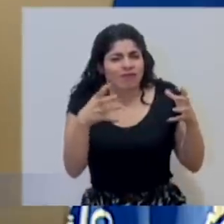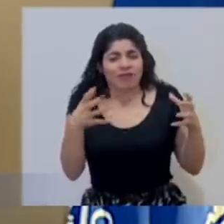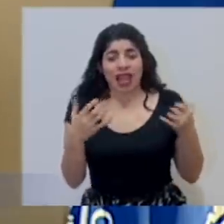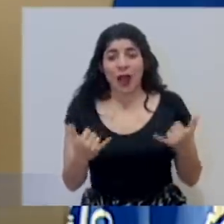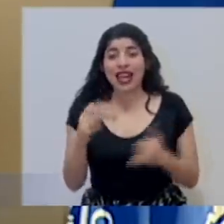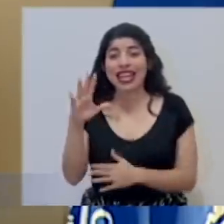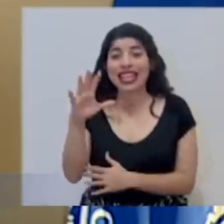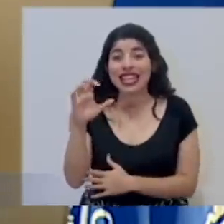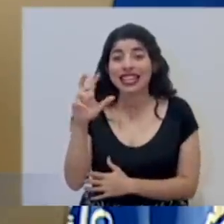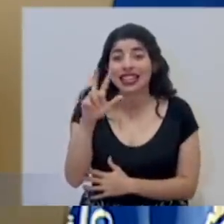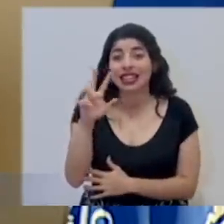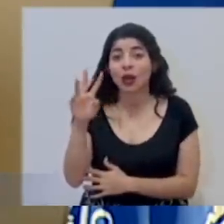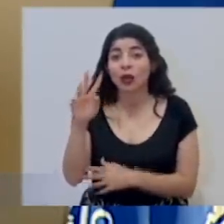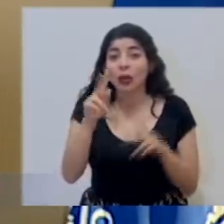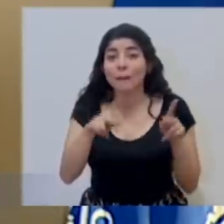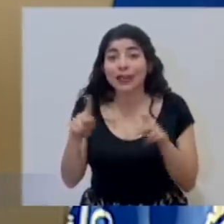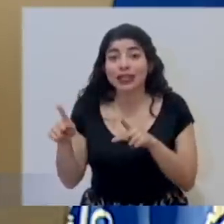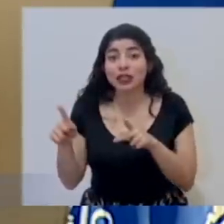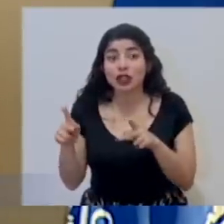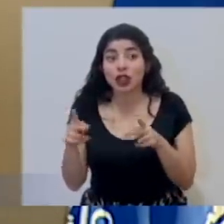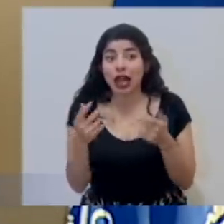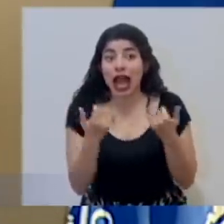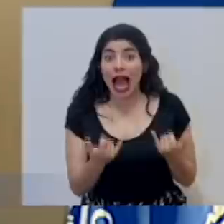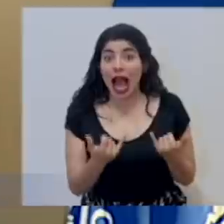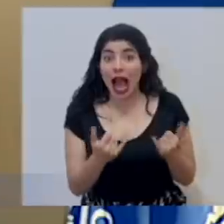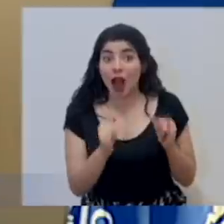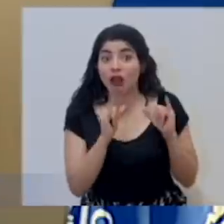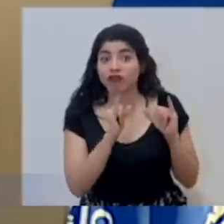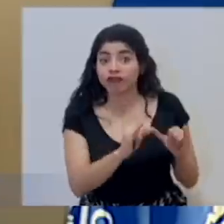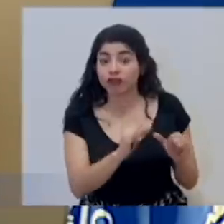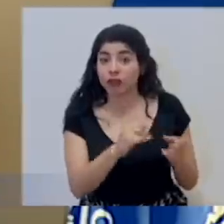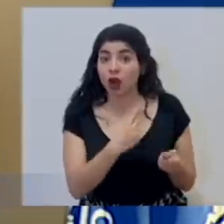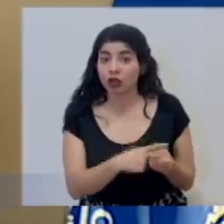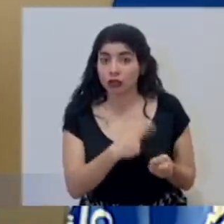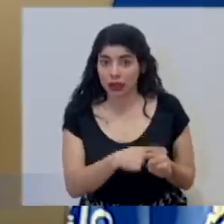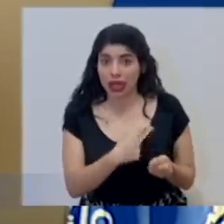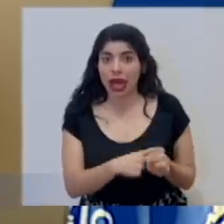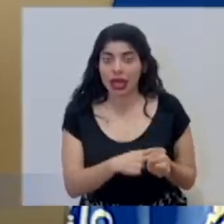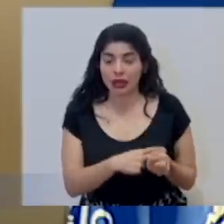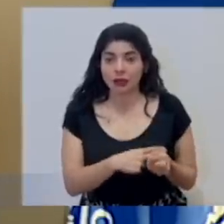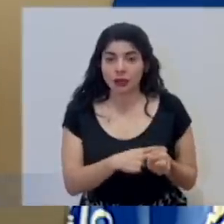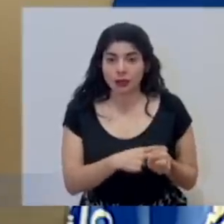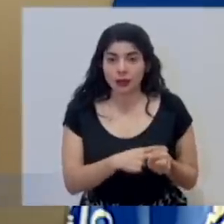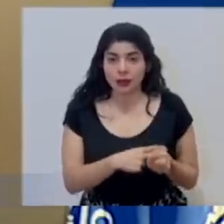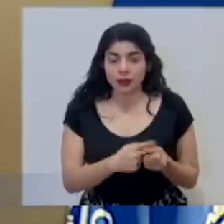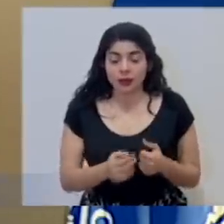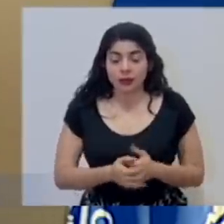la cifra. Tenemos 534 personas en estado de hospitalización.